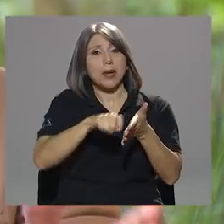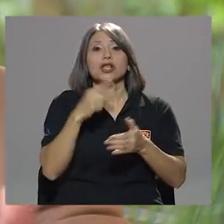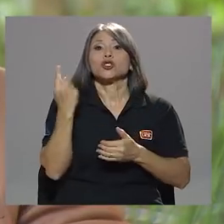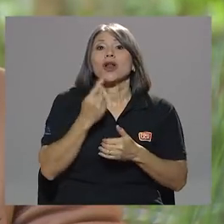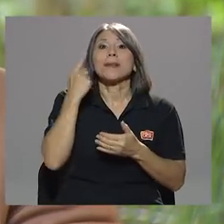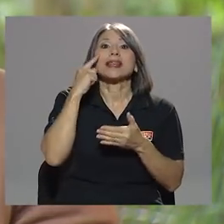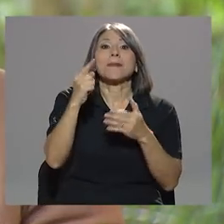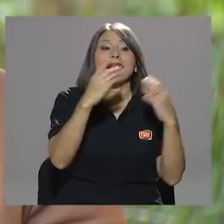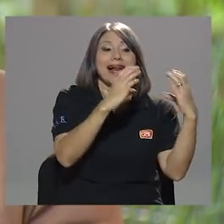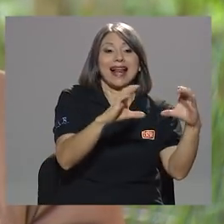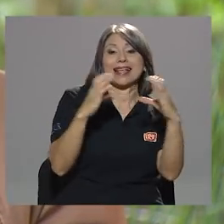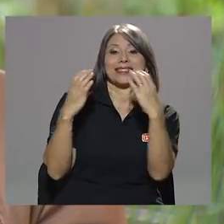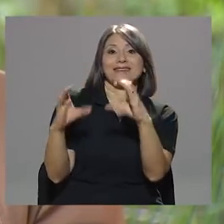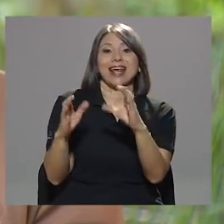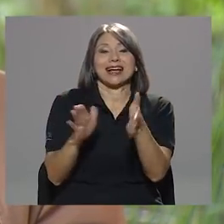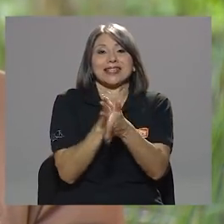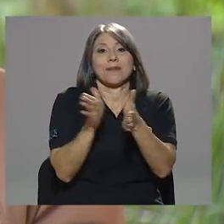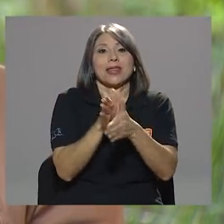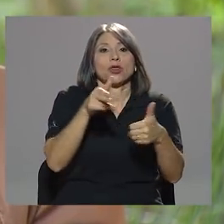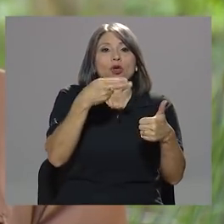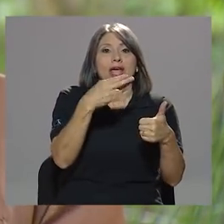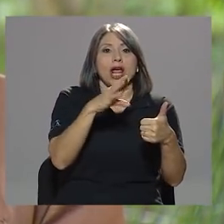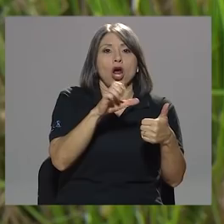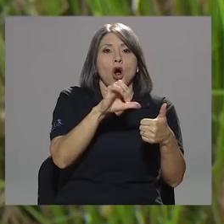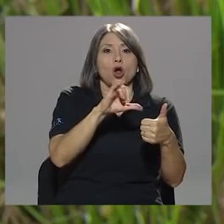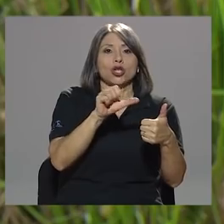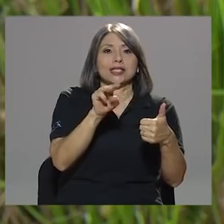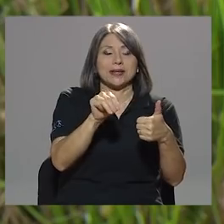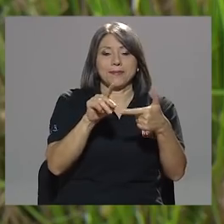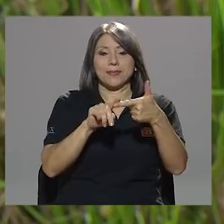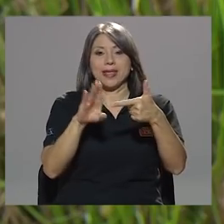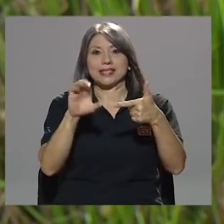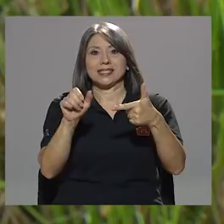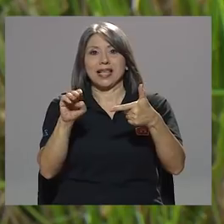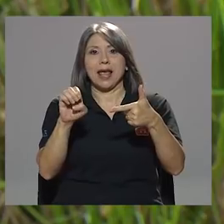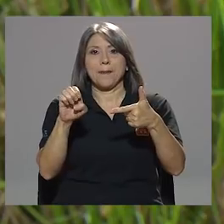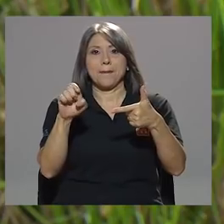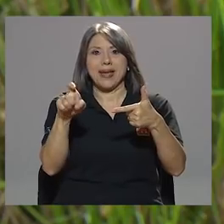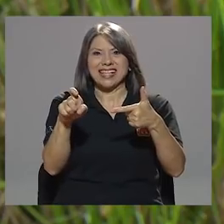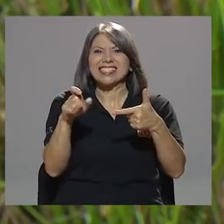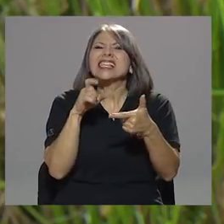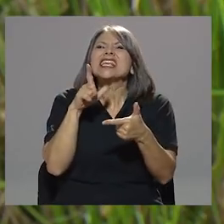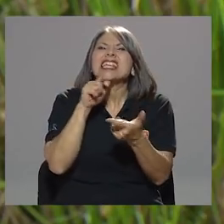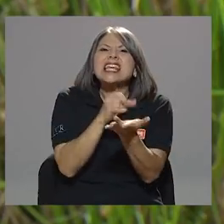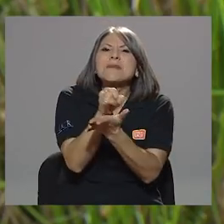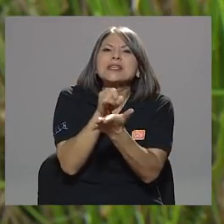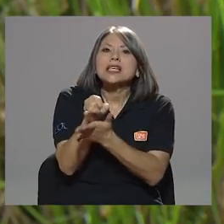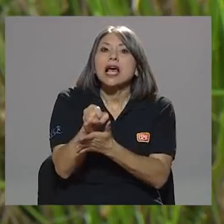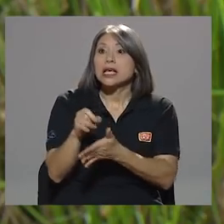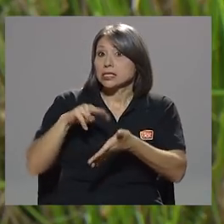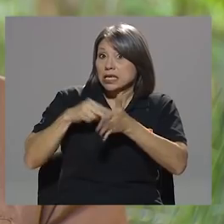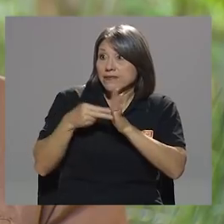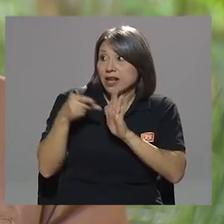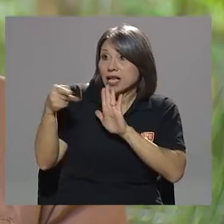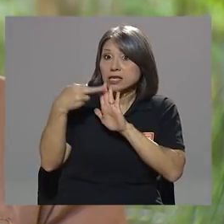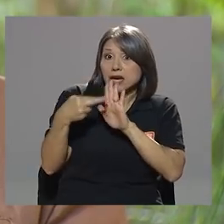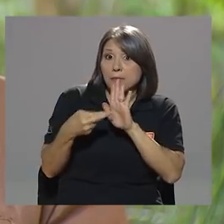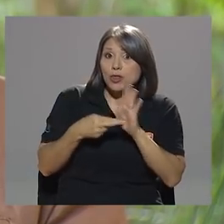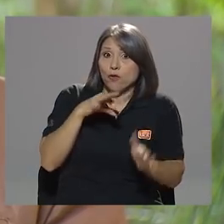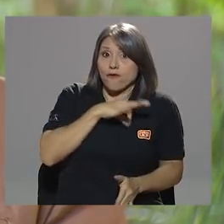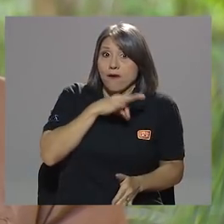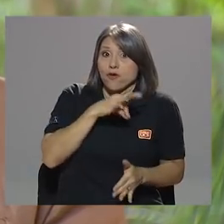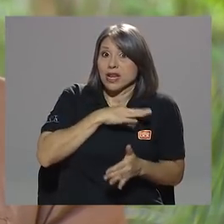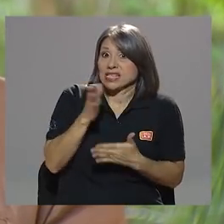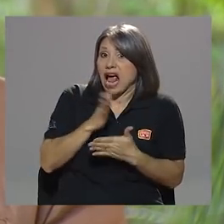el cemento de Holcín y el de Cemex. ¿Y quién investiga eso en este momento? Don Juan Carlos, lo que usted dice es que ese reglamento favorecía a alguien. No, lo que estoy